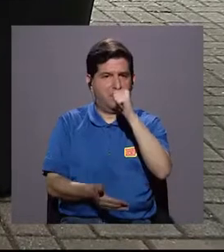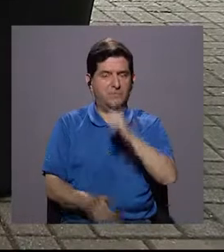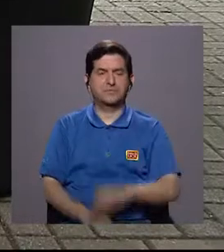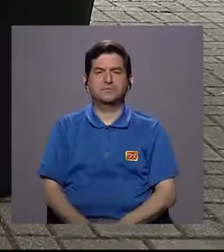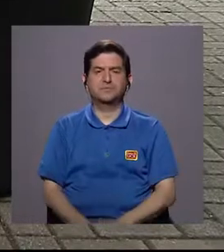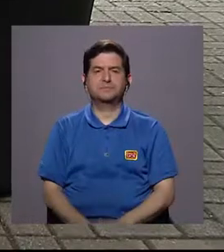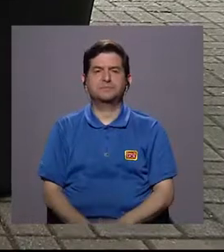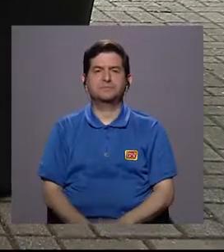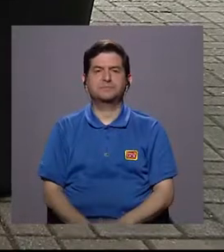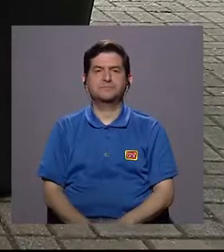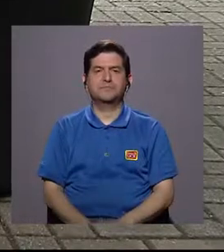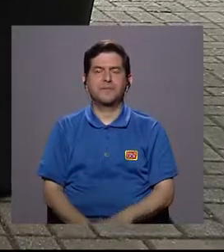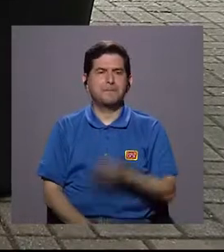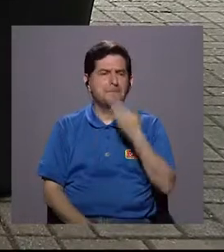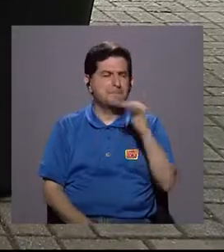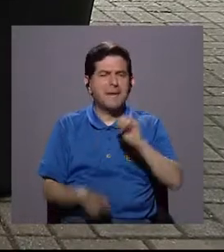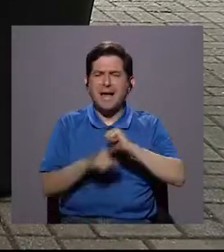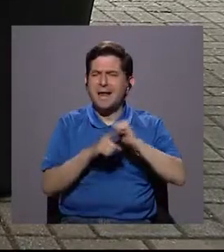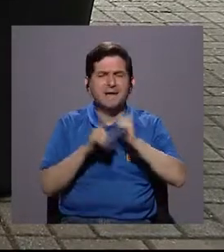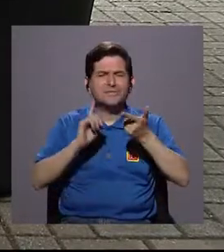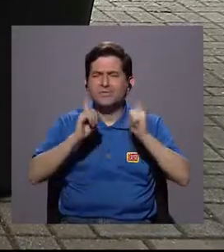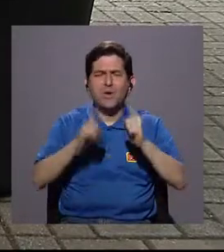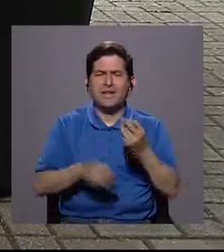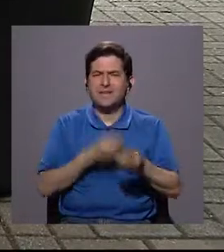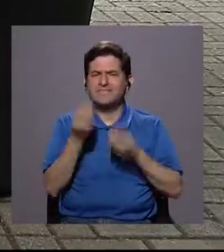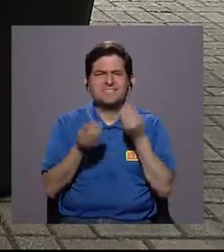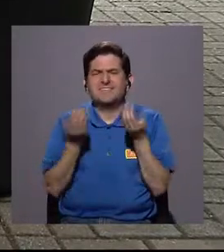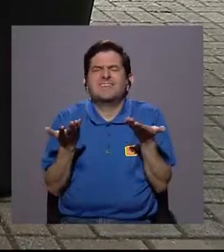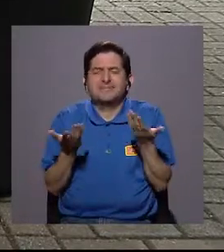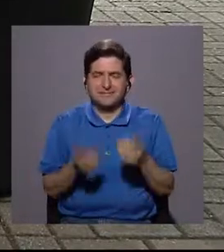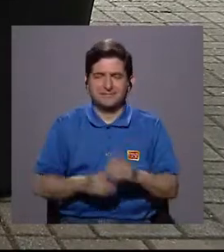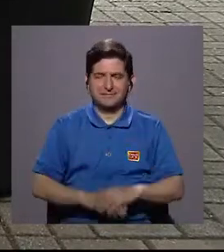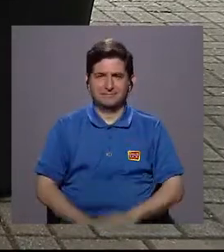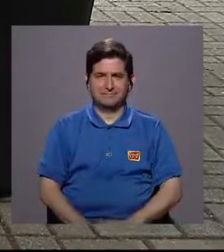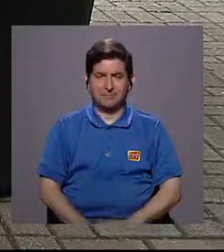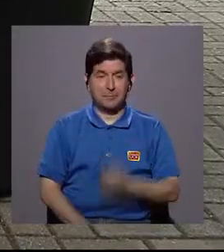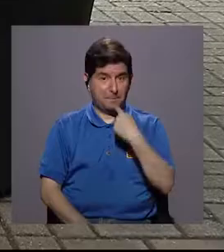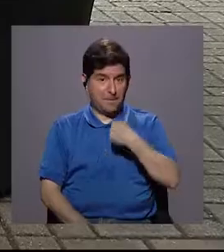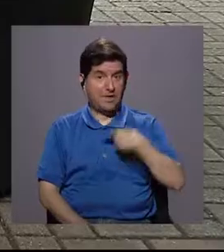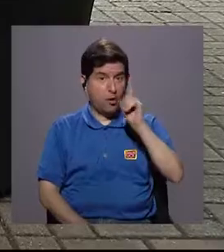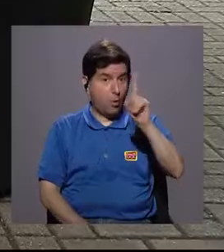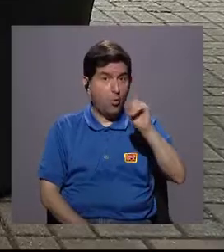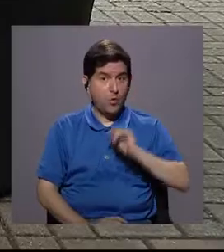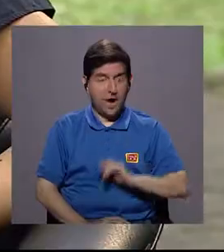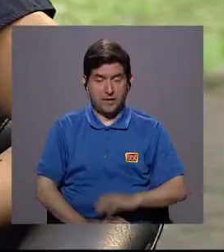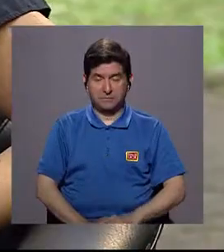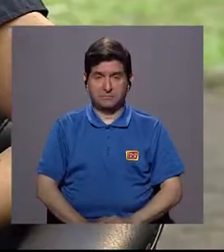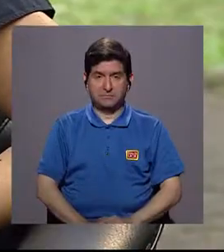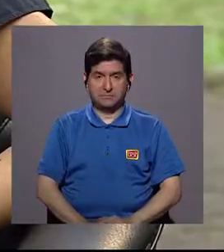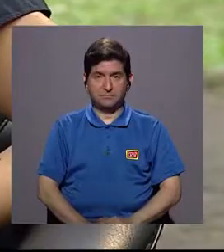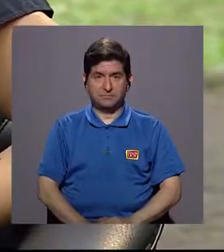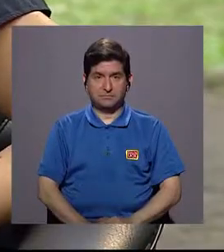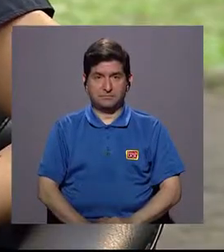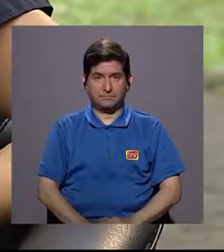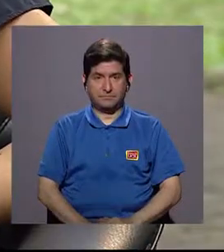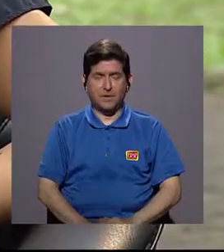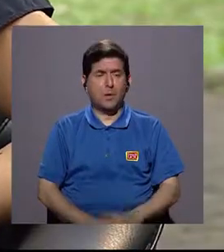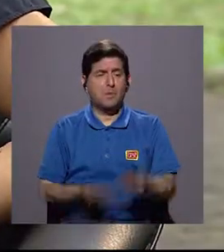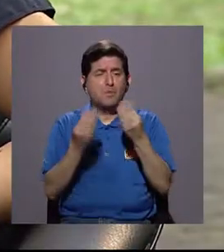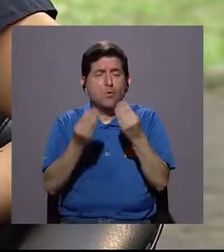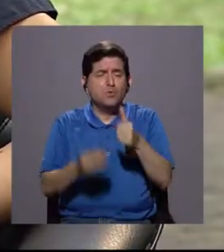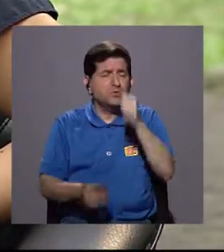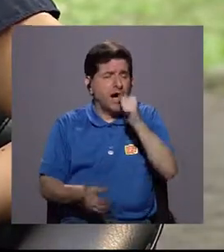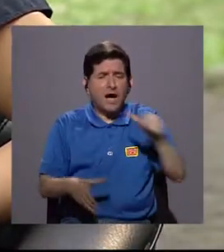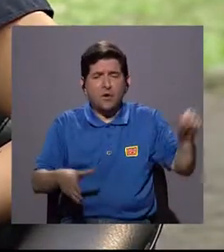Cintia, ¿cuáles son nuestras malas prácticas? ¿Qué hacemos? O sea, bueno, me acabas de decir una. Recogemos un